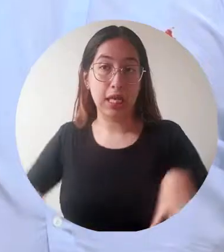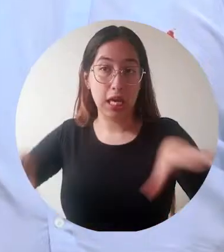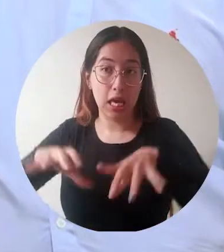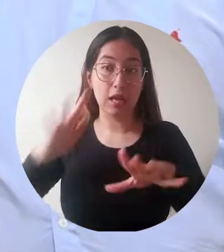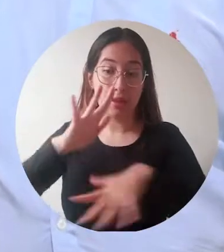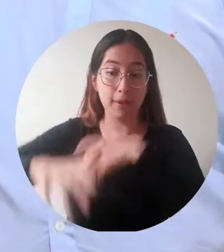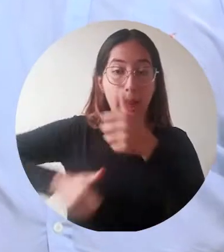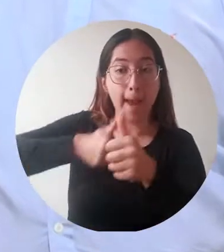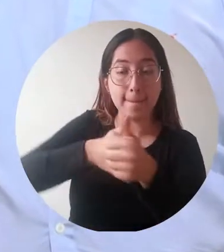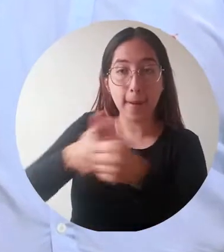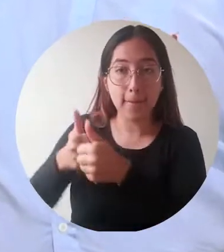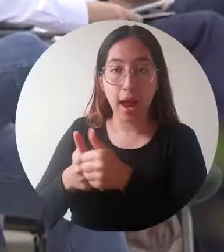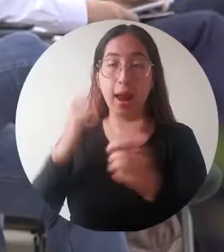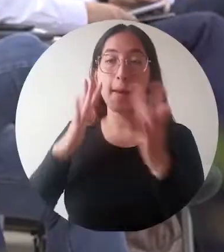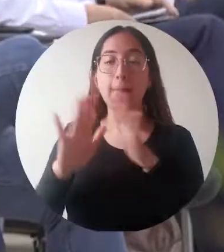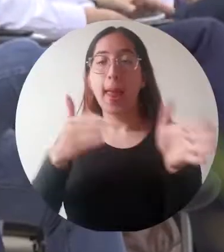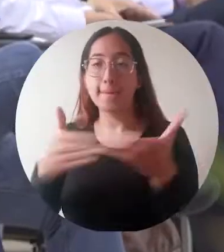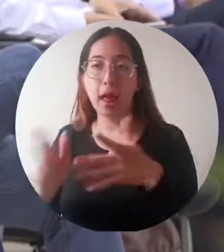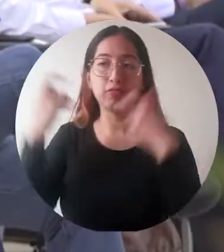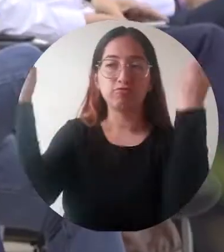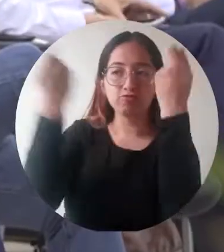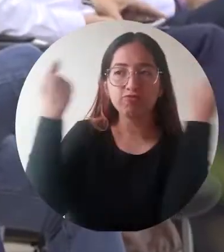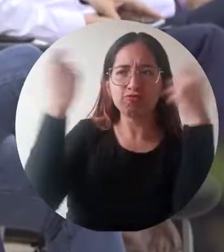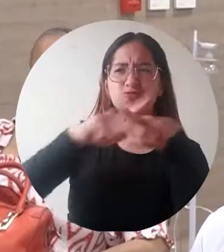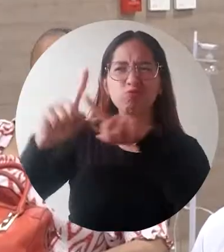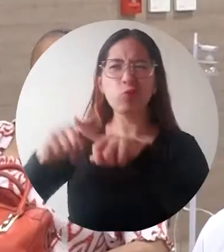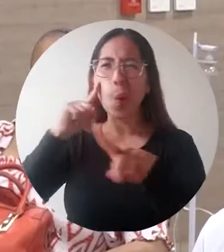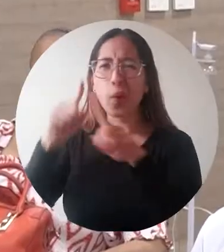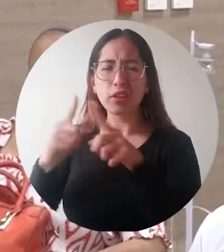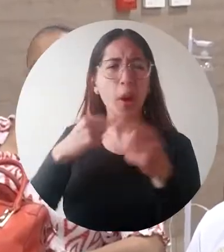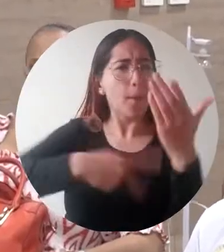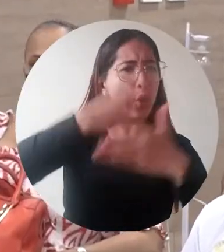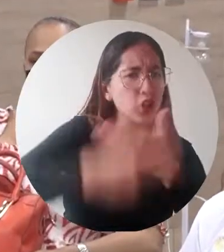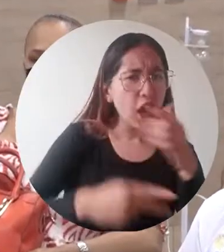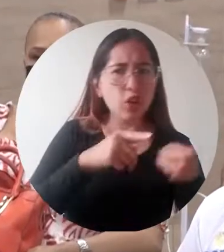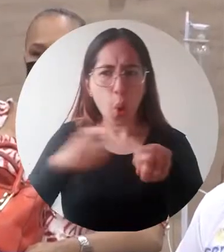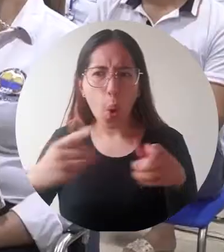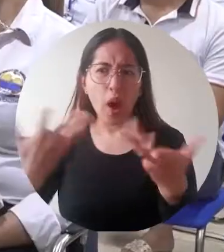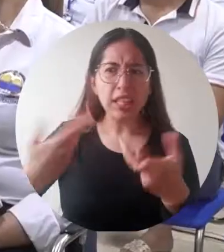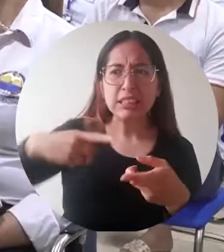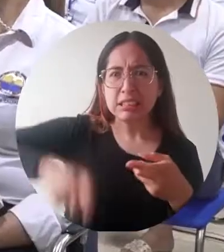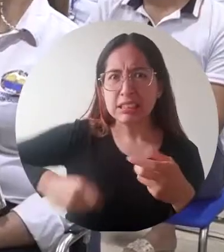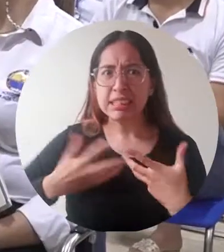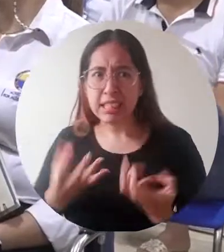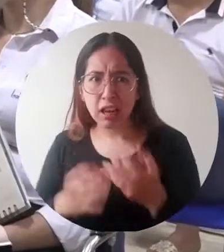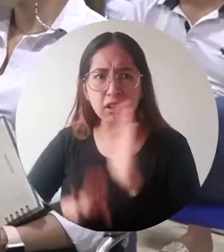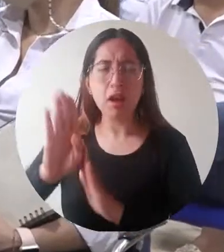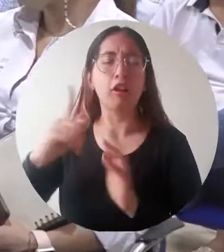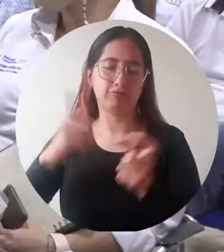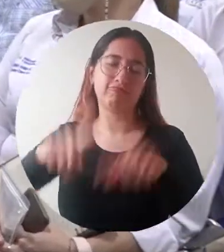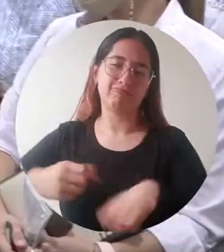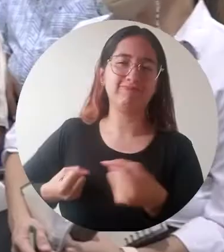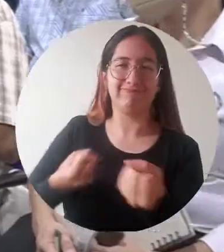acompañamiento a sus planes de negocios para aportar la consolidación de sus proyectos productivos.